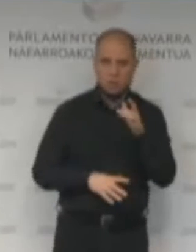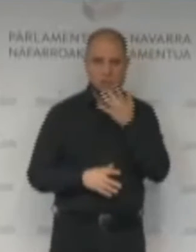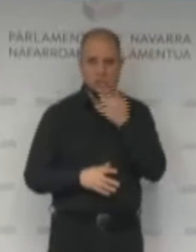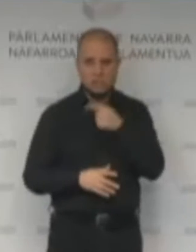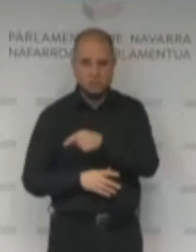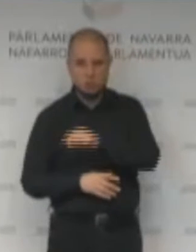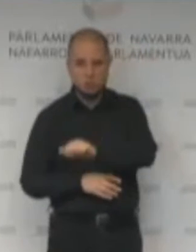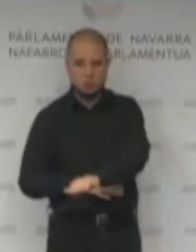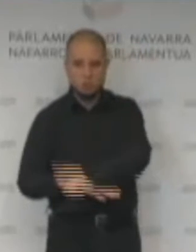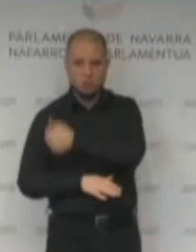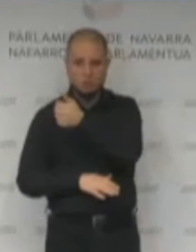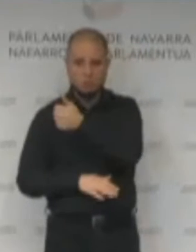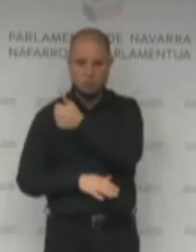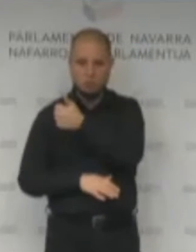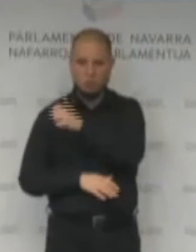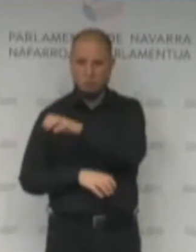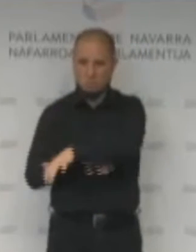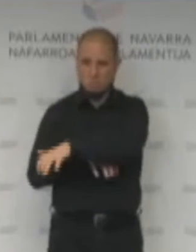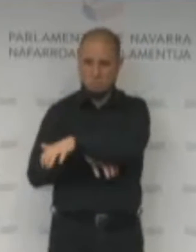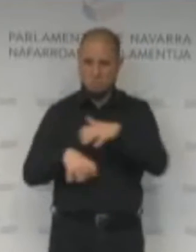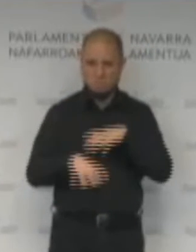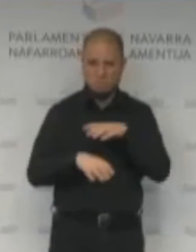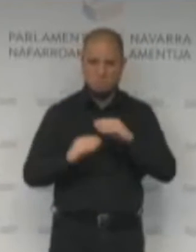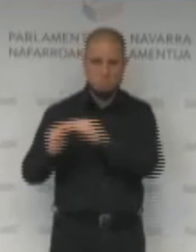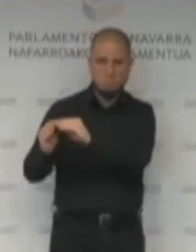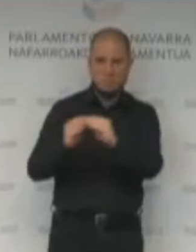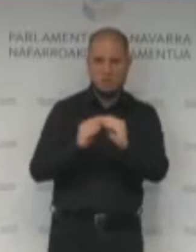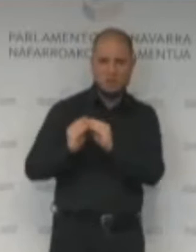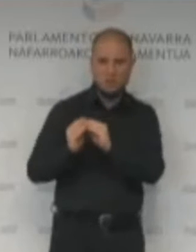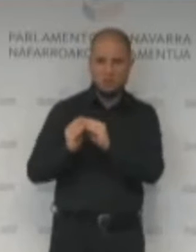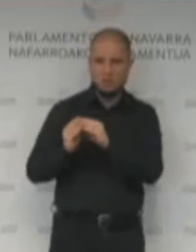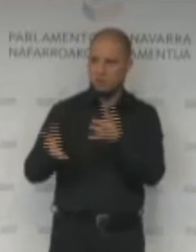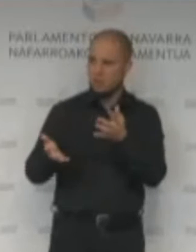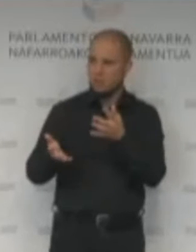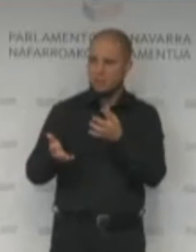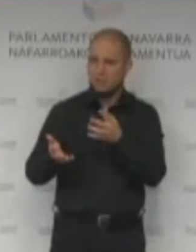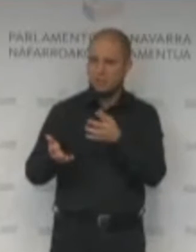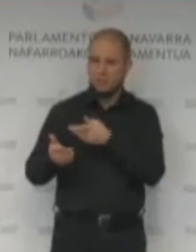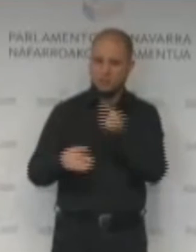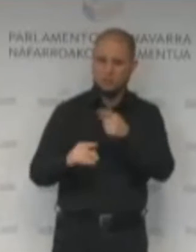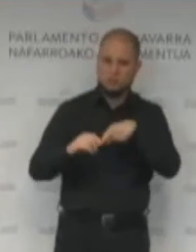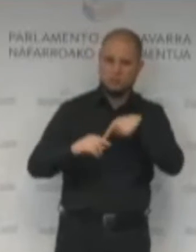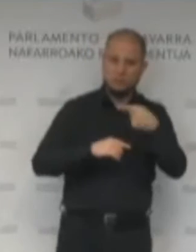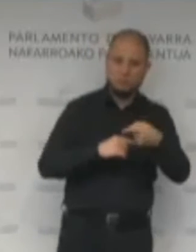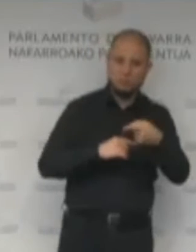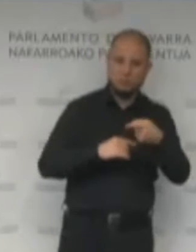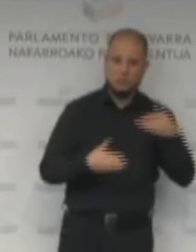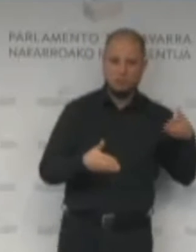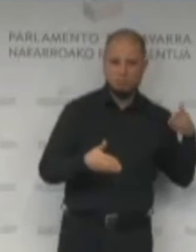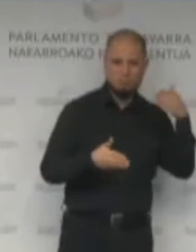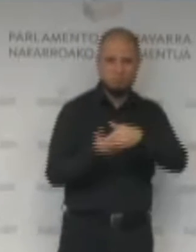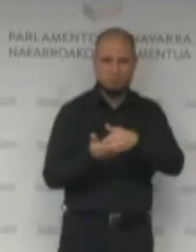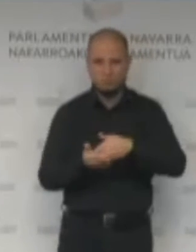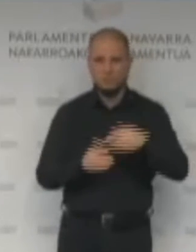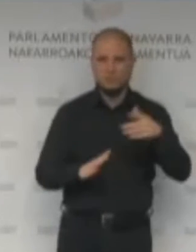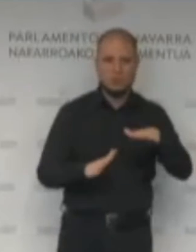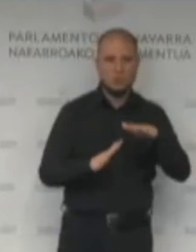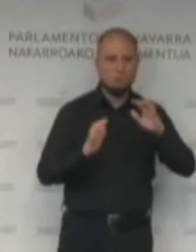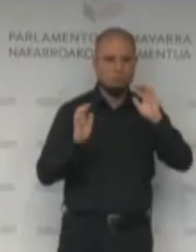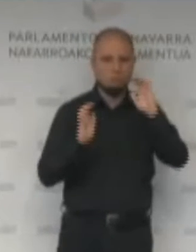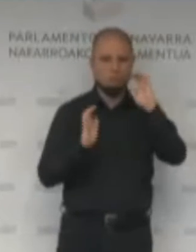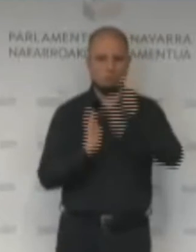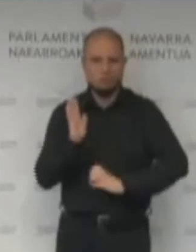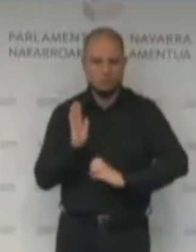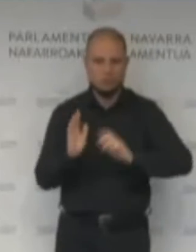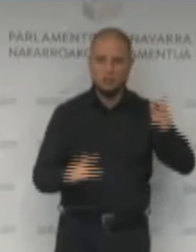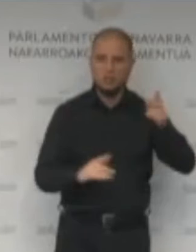esto con la mayoría con la que se aprobó y sin contar con nadie más impida, reste, mengue, capacidad para una reacción